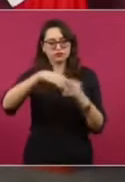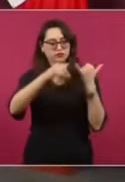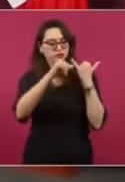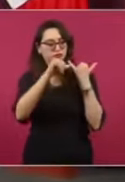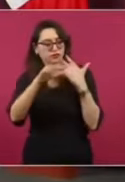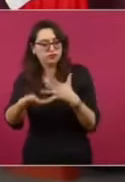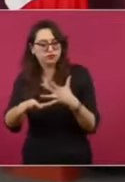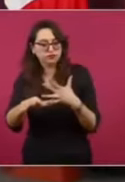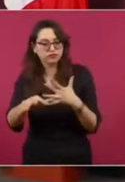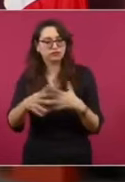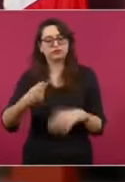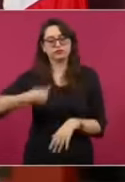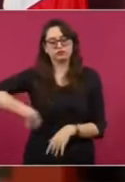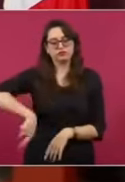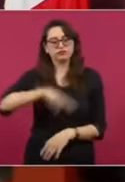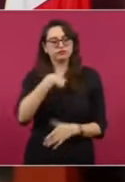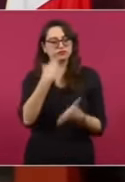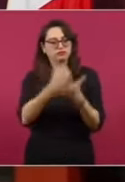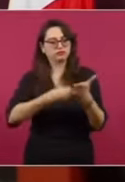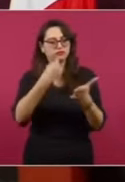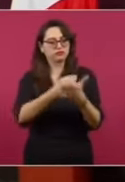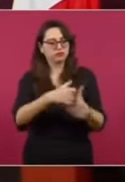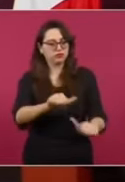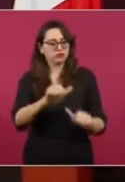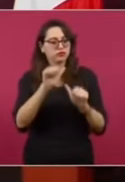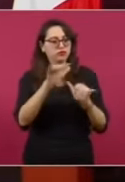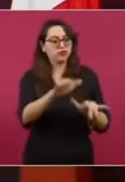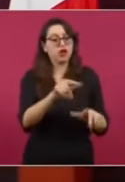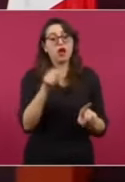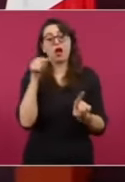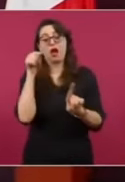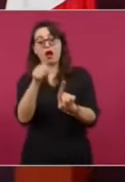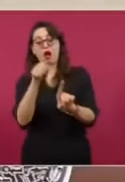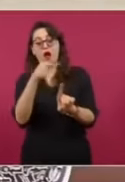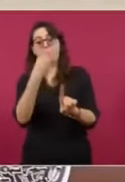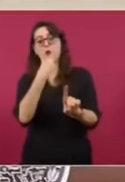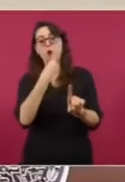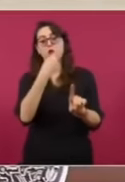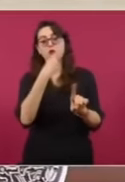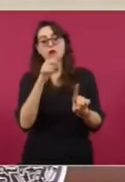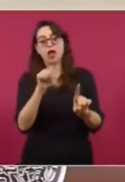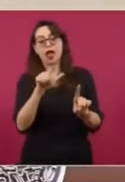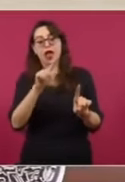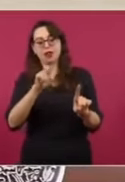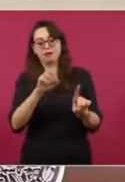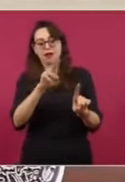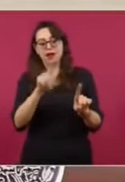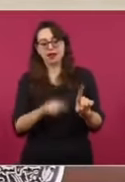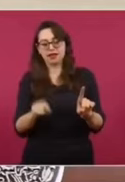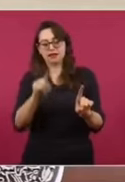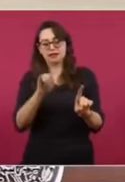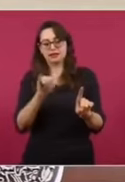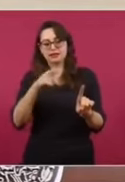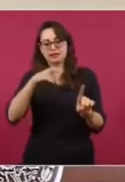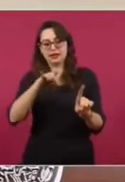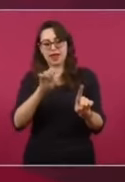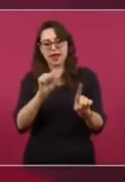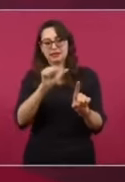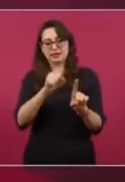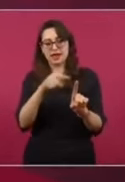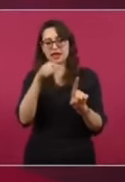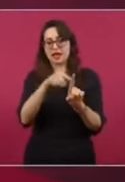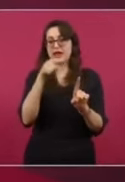después pasó a estos organismos de Derechos Humanos a nivel internacional, porque es un farsante